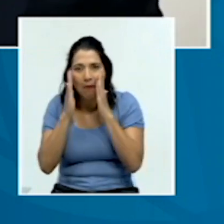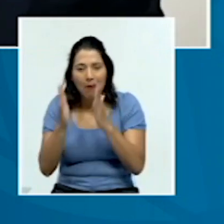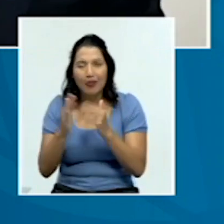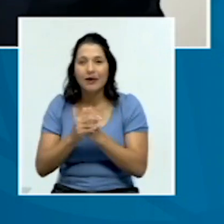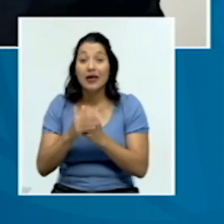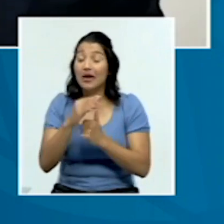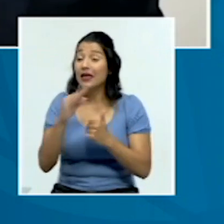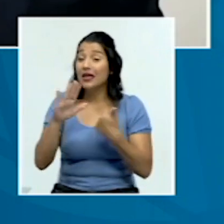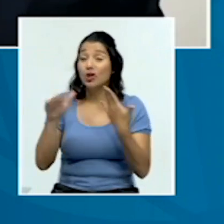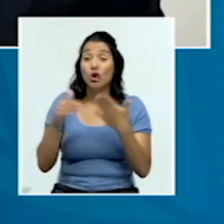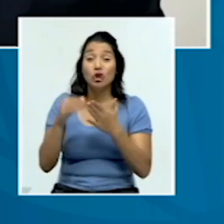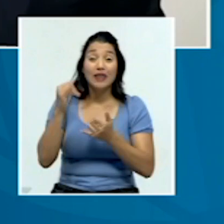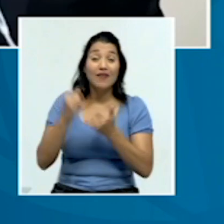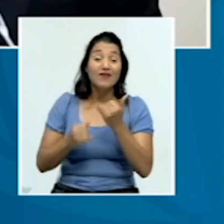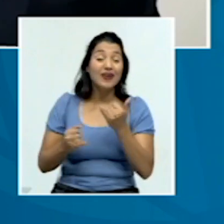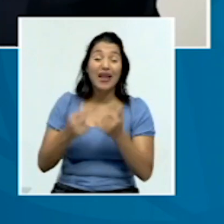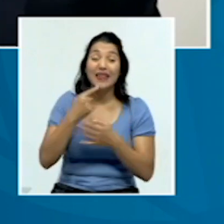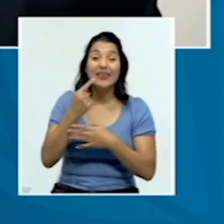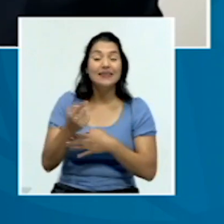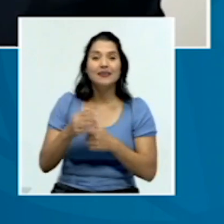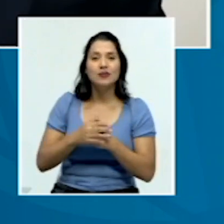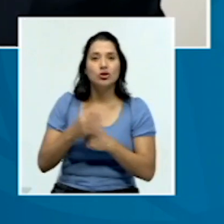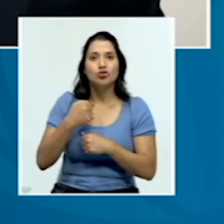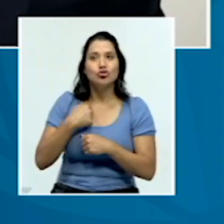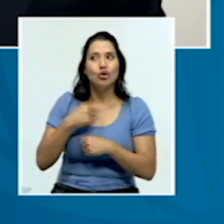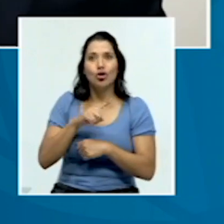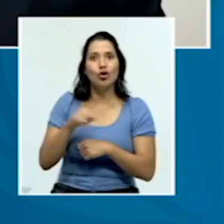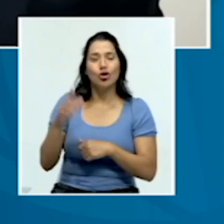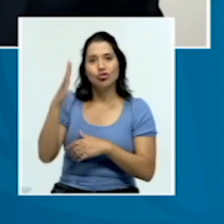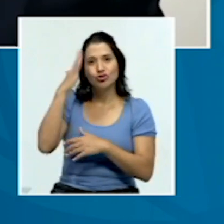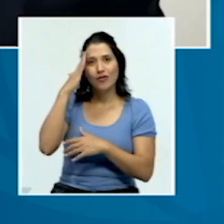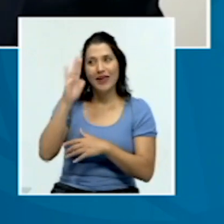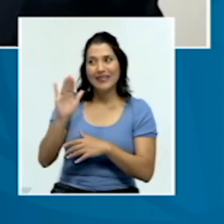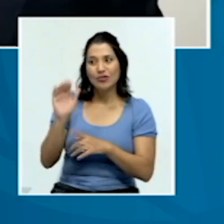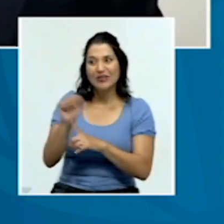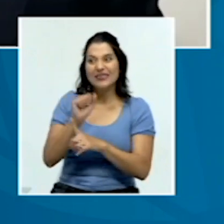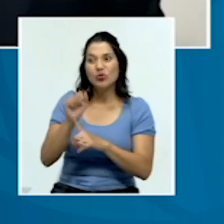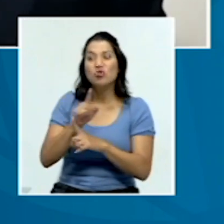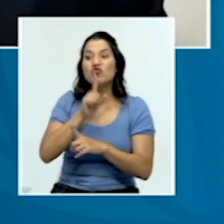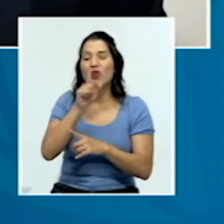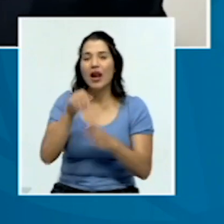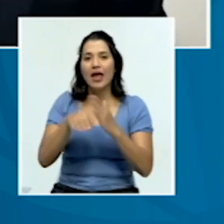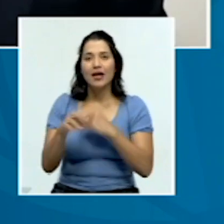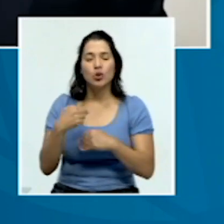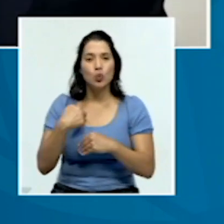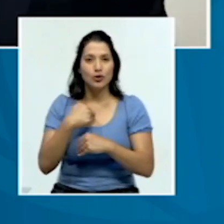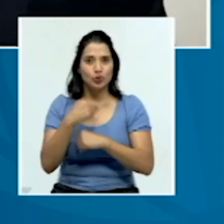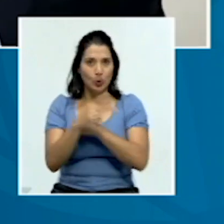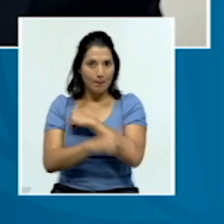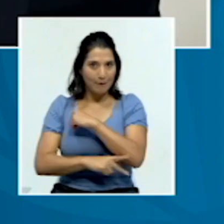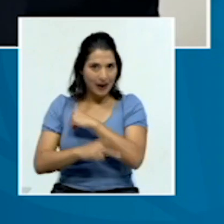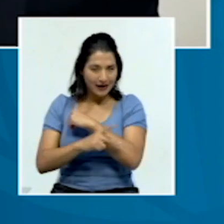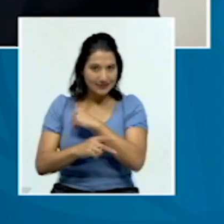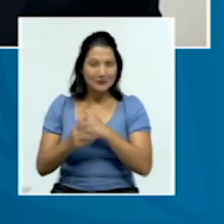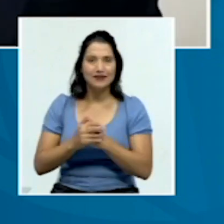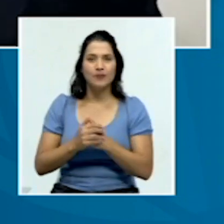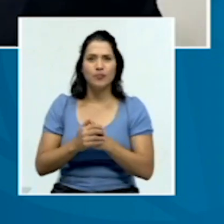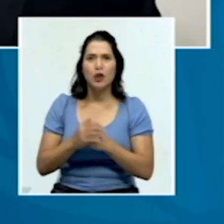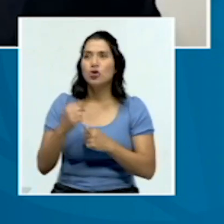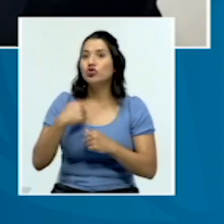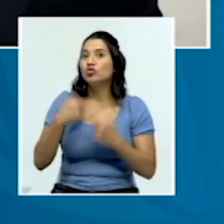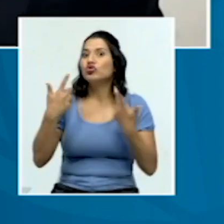todos concluyen yo no conocía que esta era una realidad de mi país, he roto los